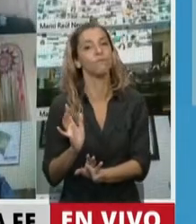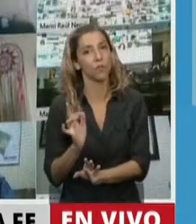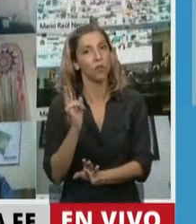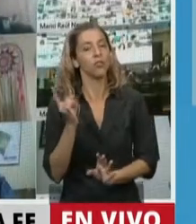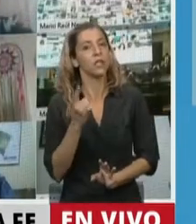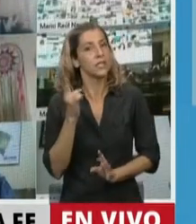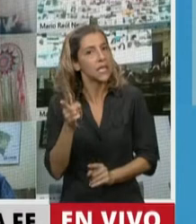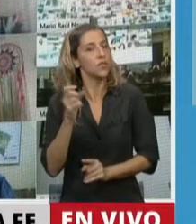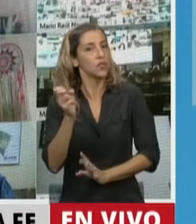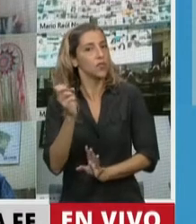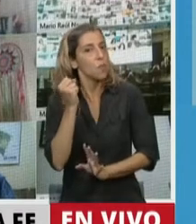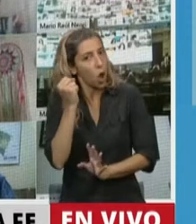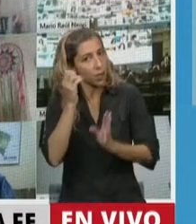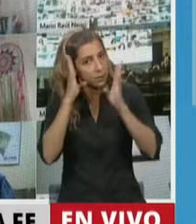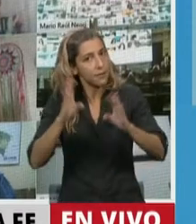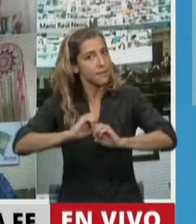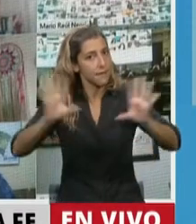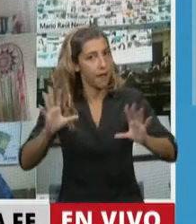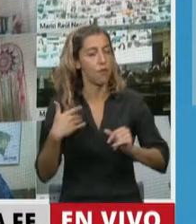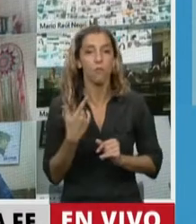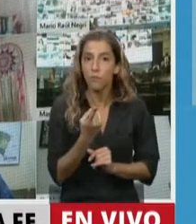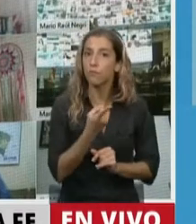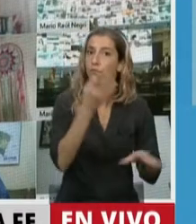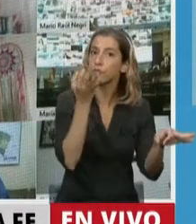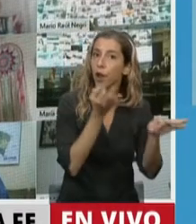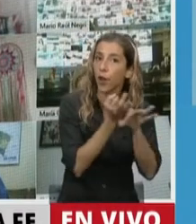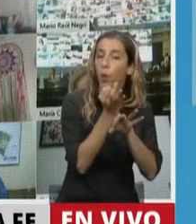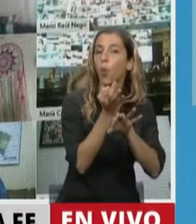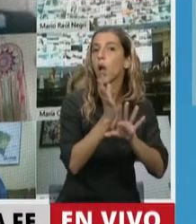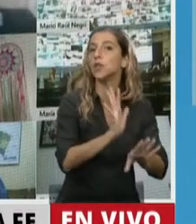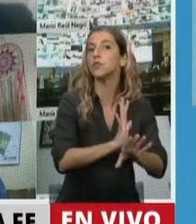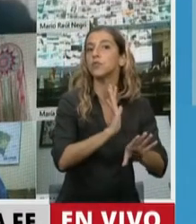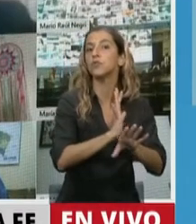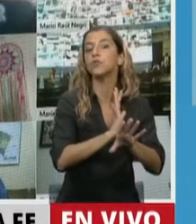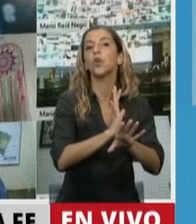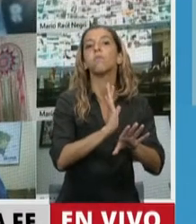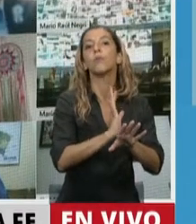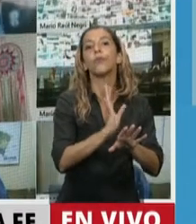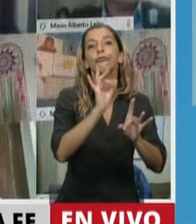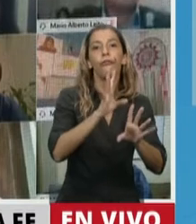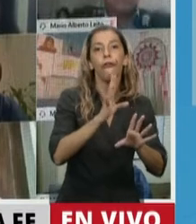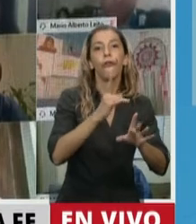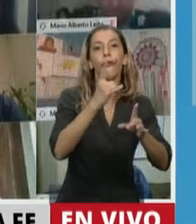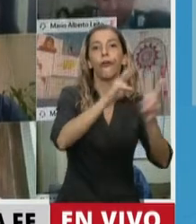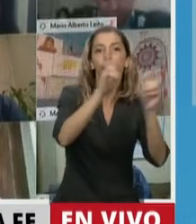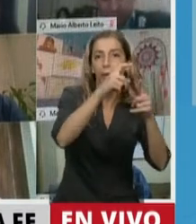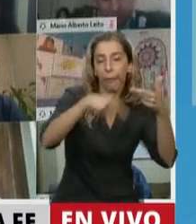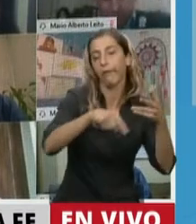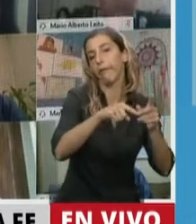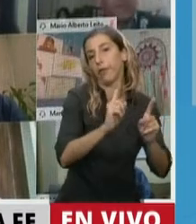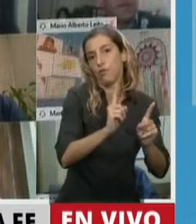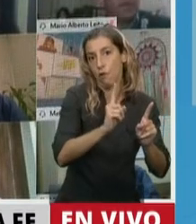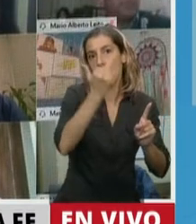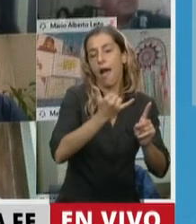de sociabilización de la educación como modelo pedagógico. La escuela virtual, la